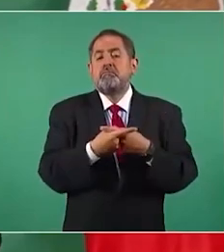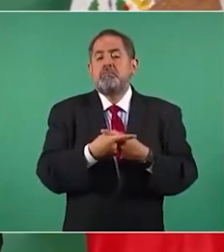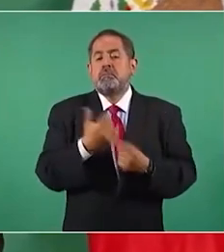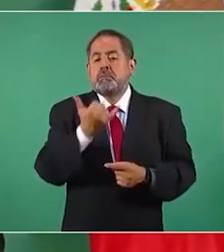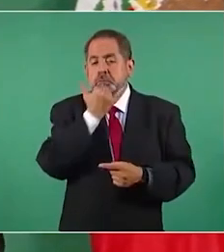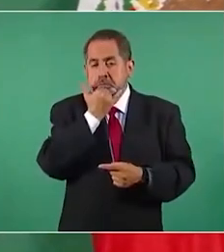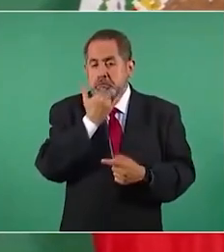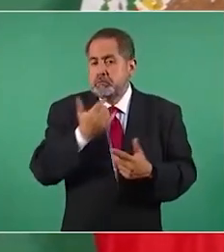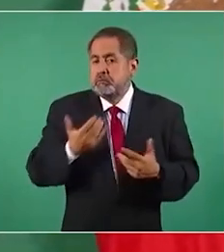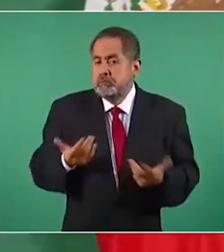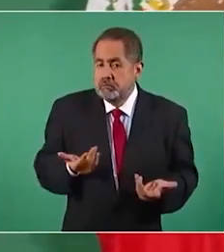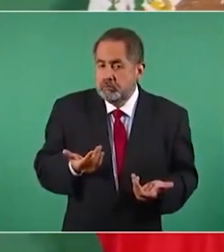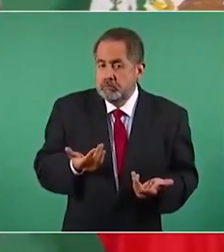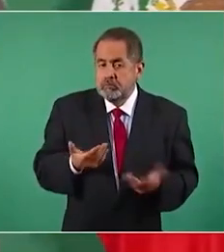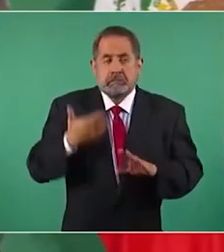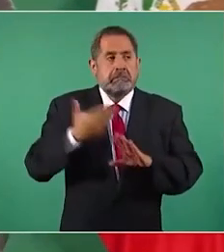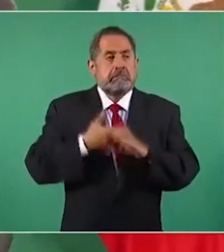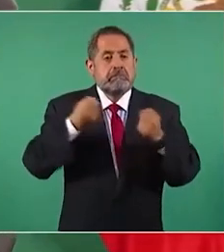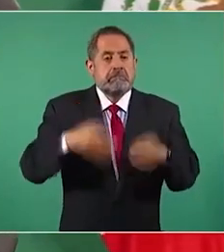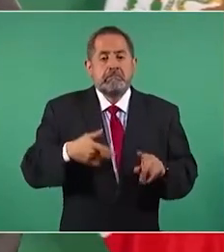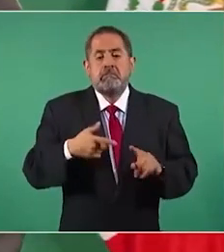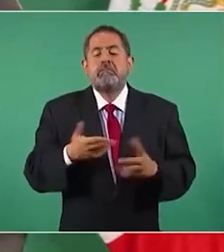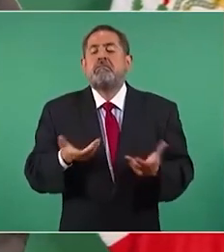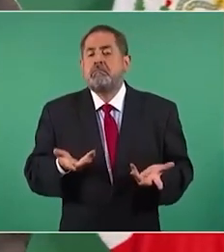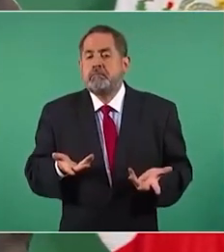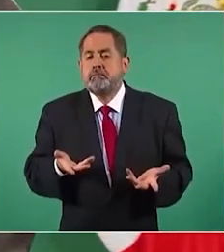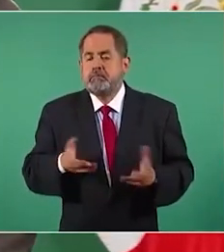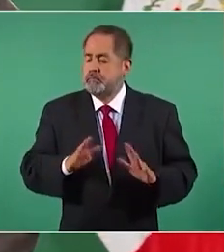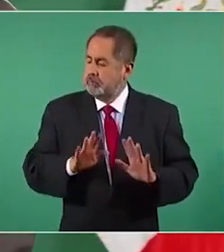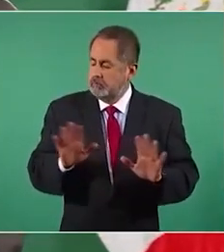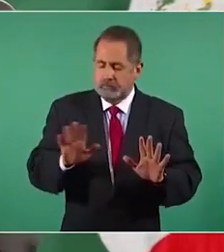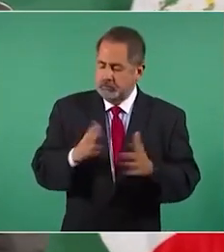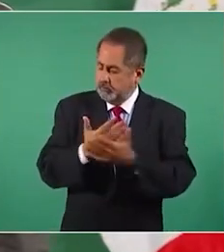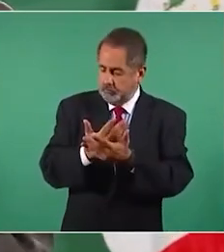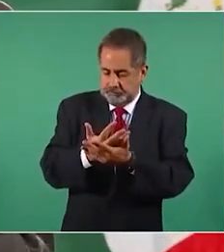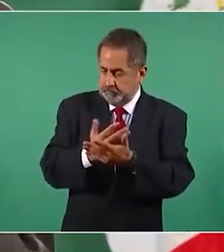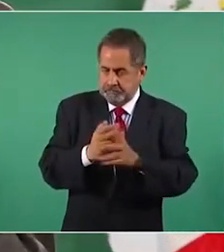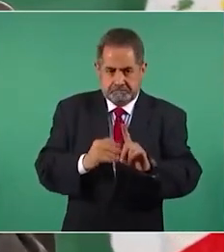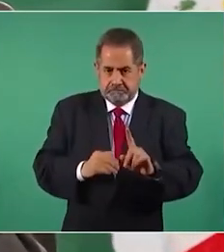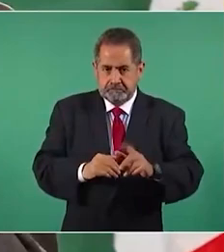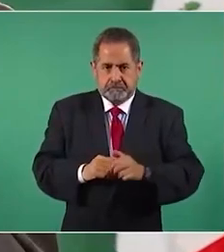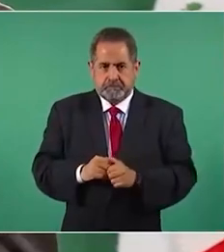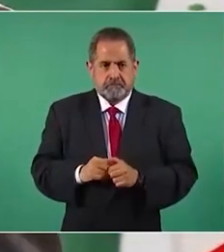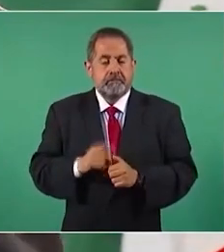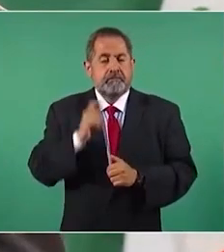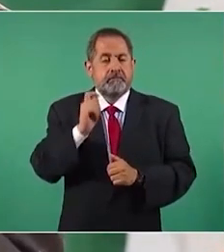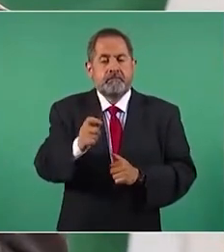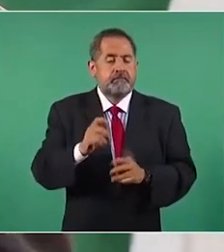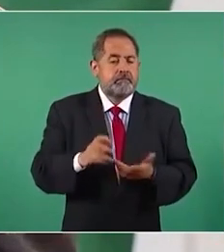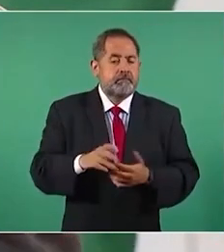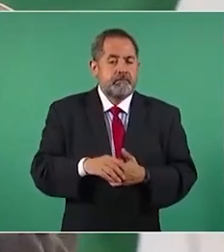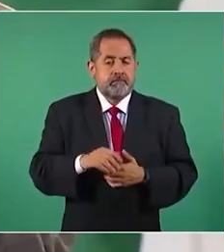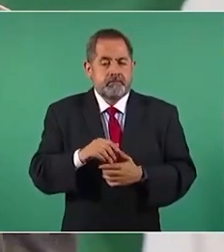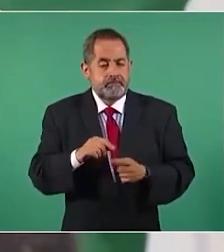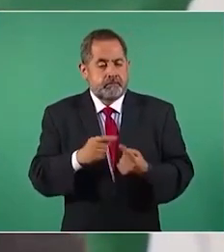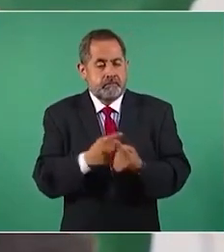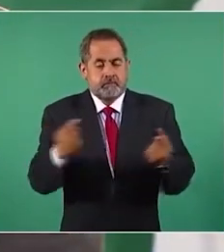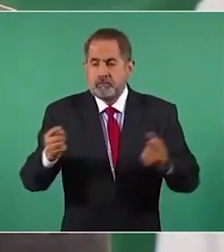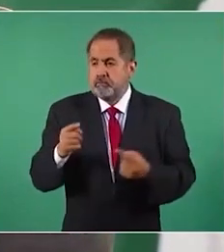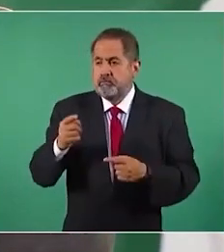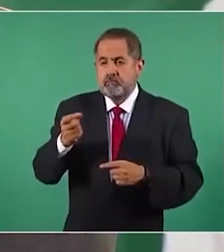que les afectaran por eso hablo de que no es